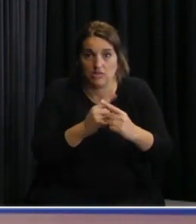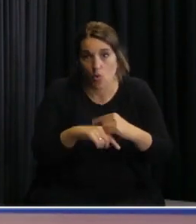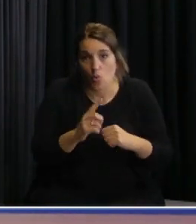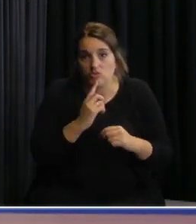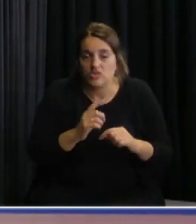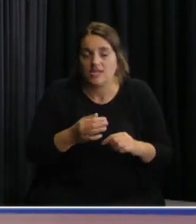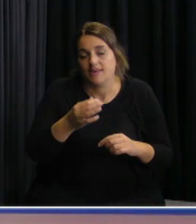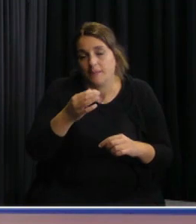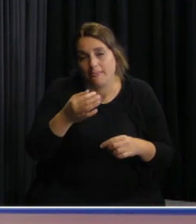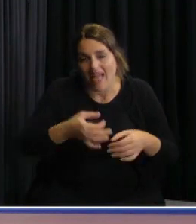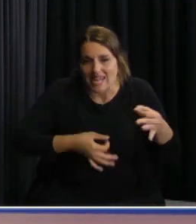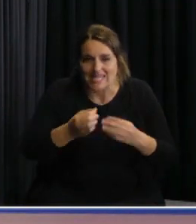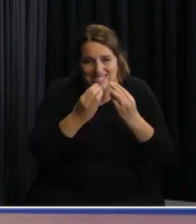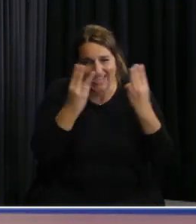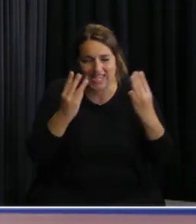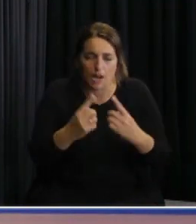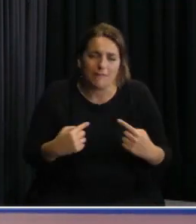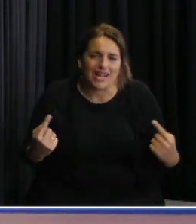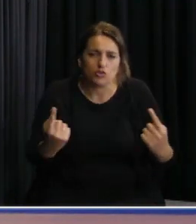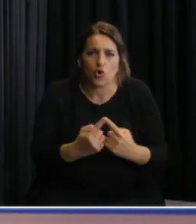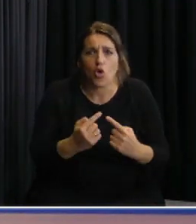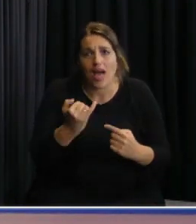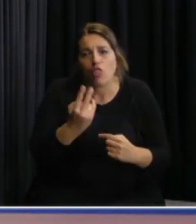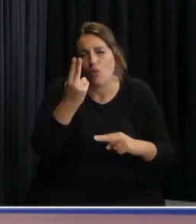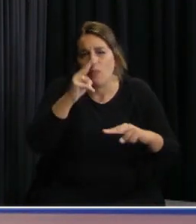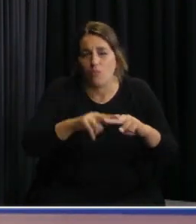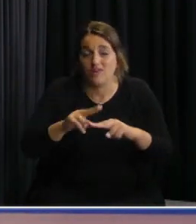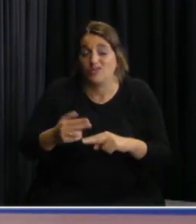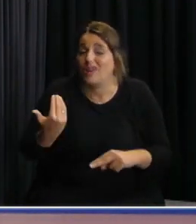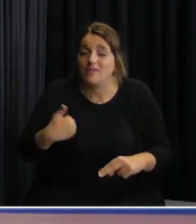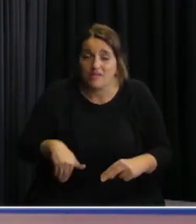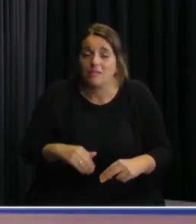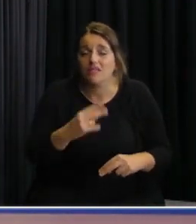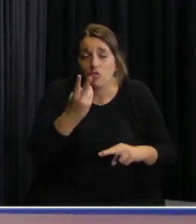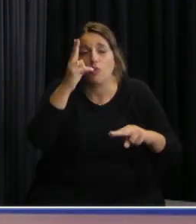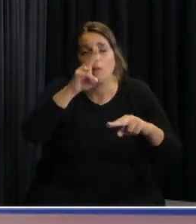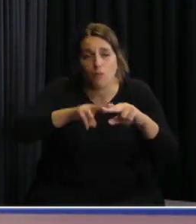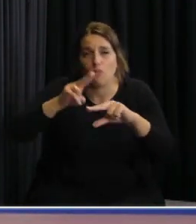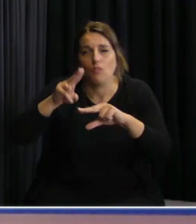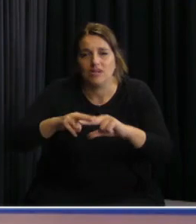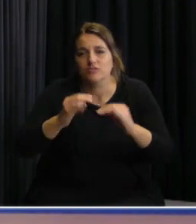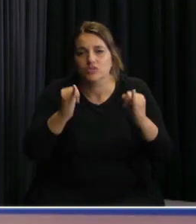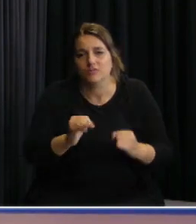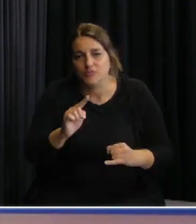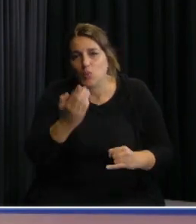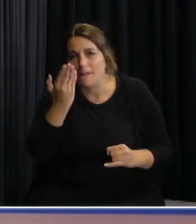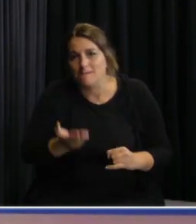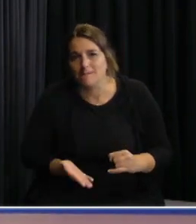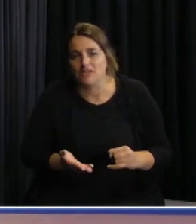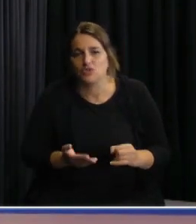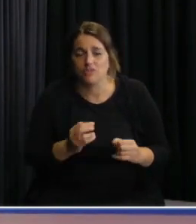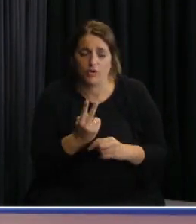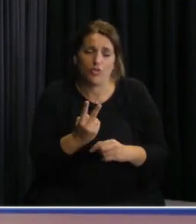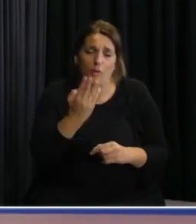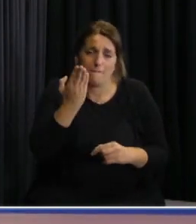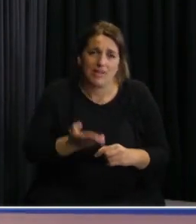general para todo el mundo hubieron dos fallecidos lamentablemente una persona bueno